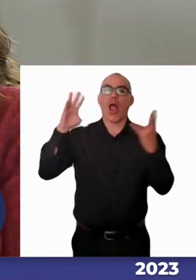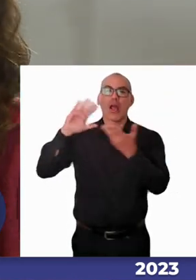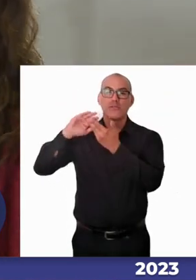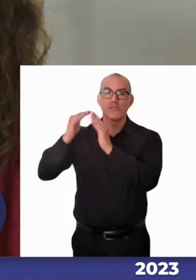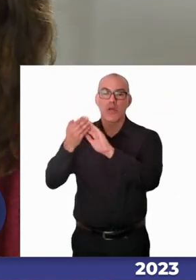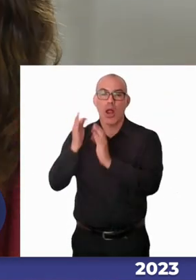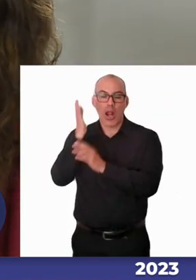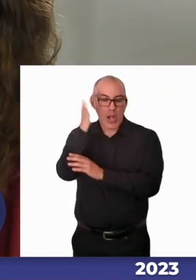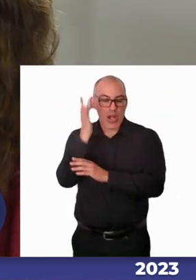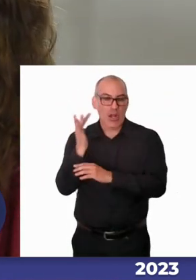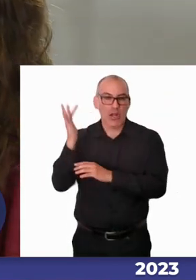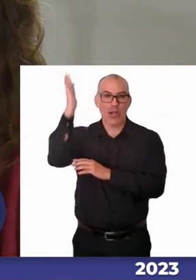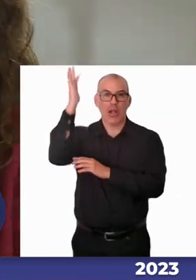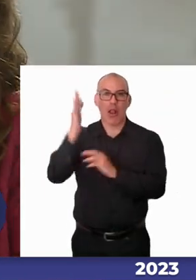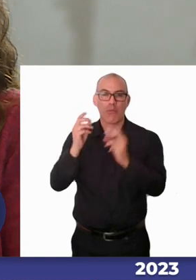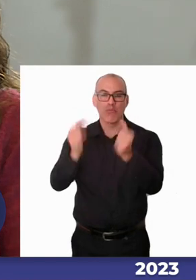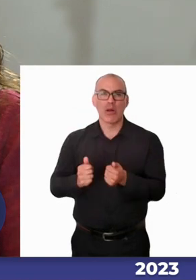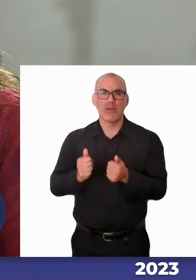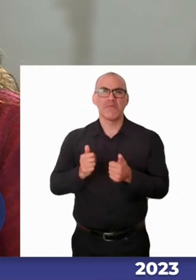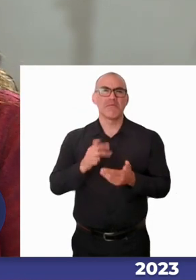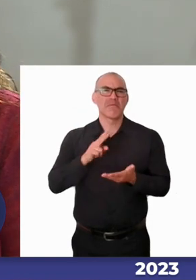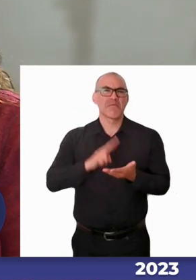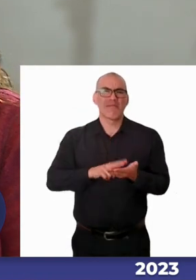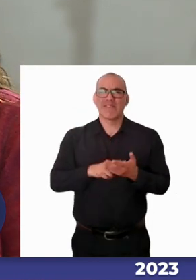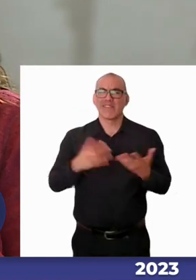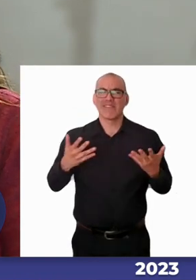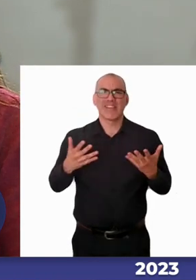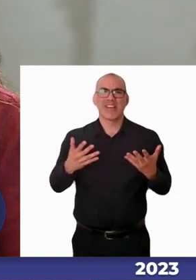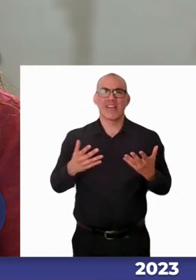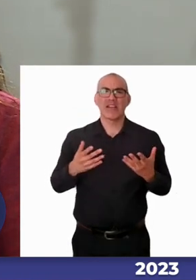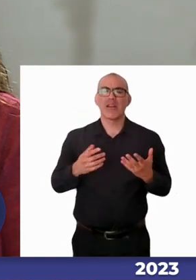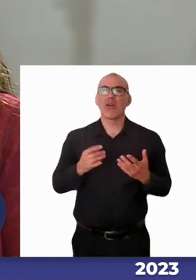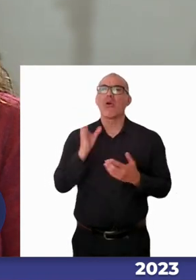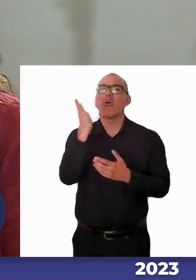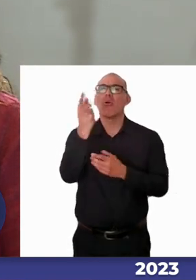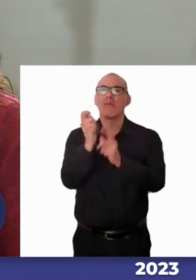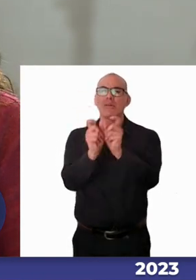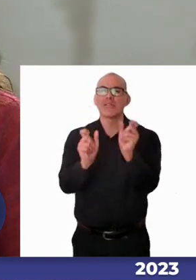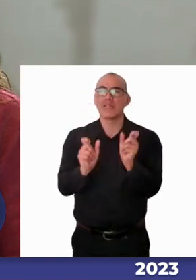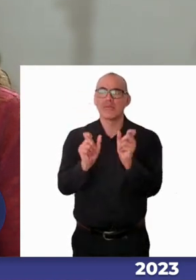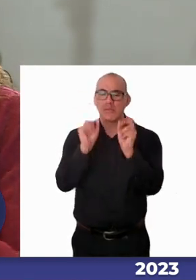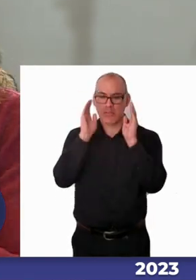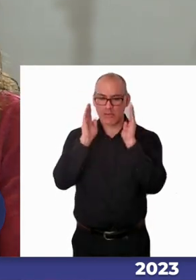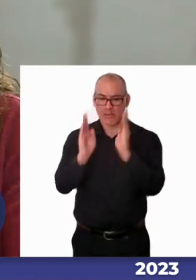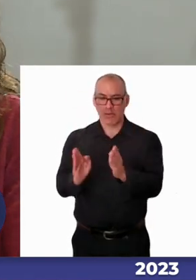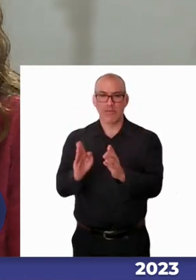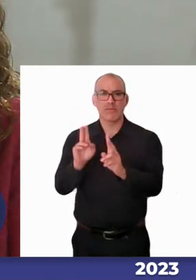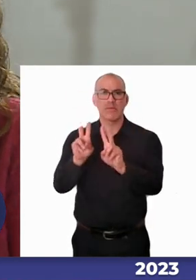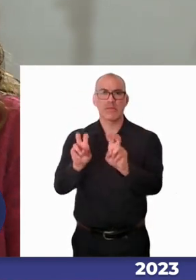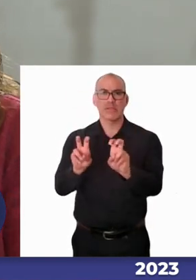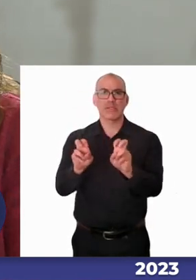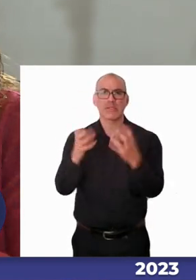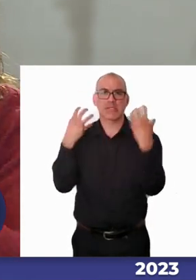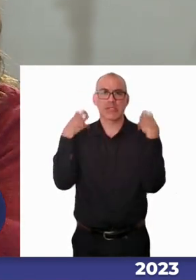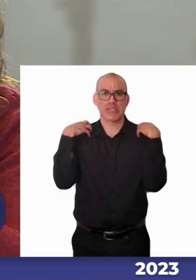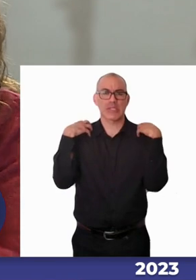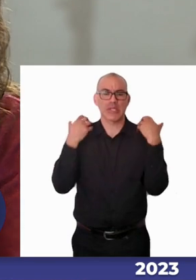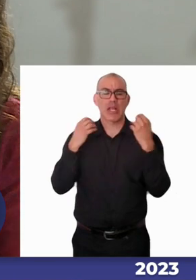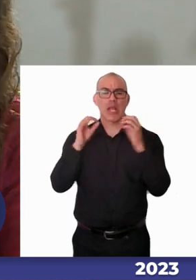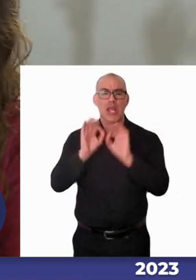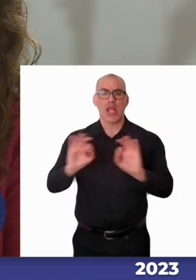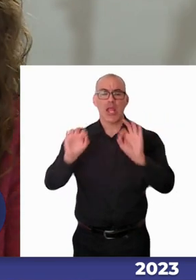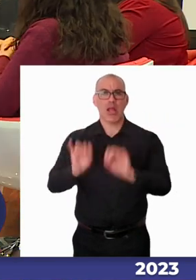sabe ¿cuántas personas existirán dedicadas específicamente a los temas ¿cierto? de educación especial o de